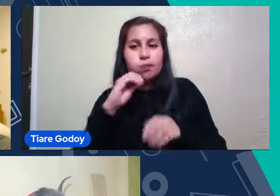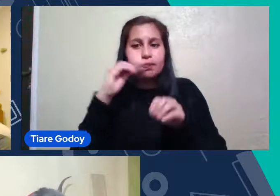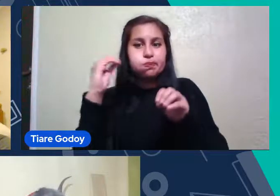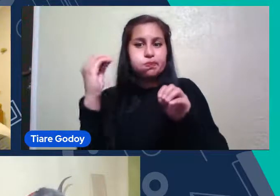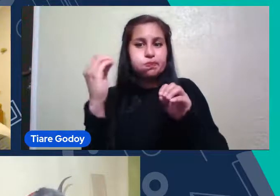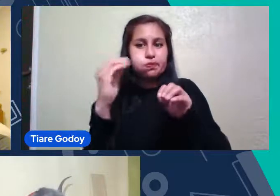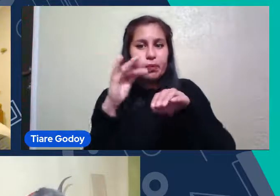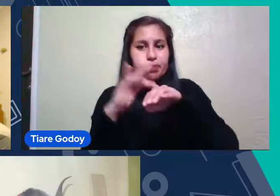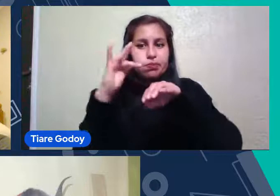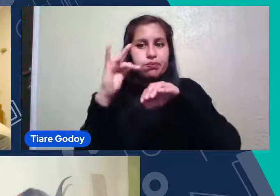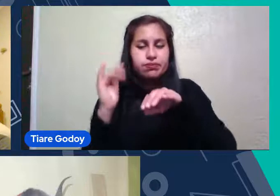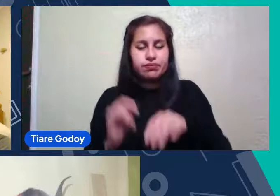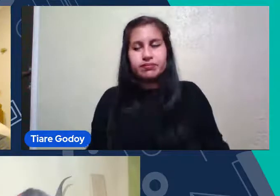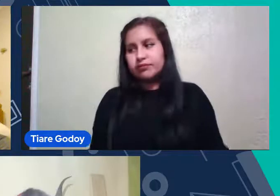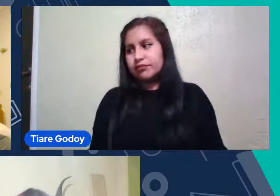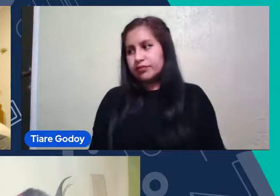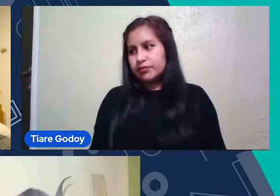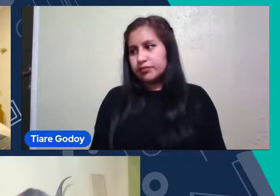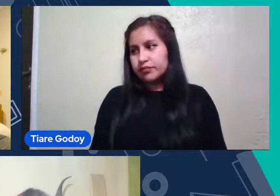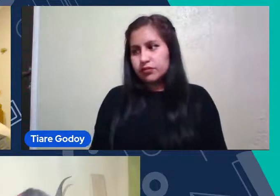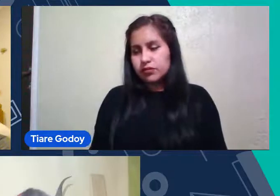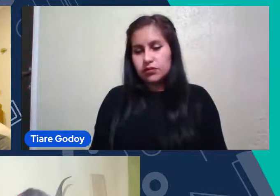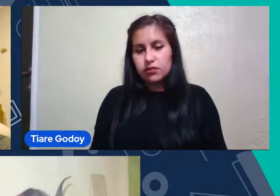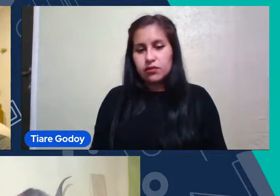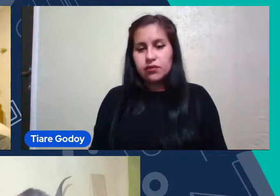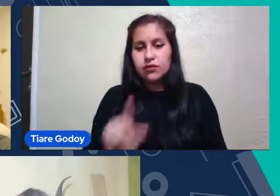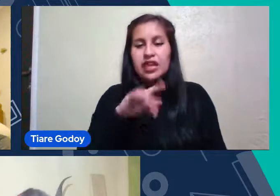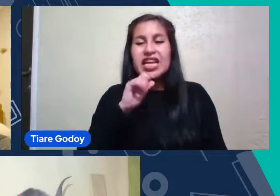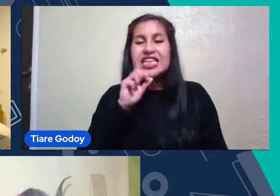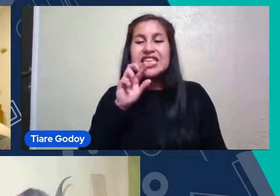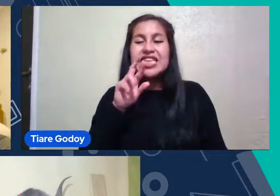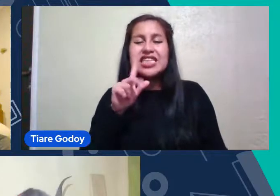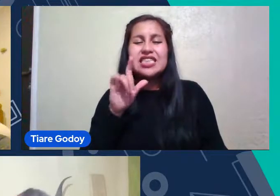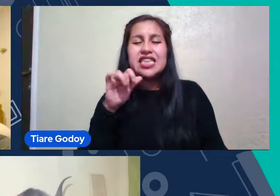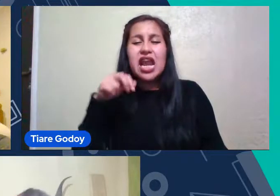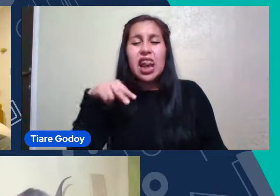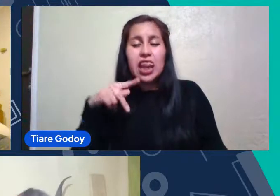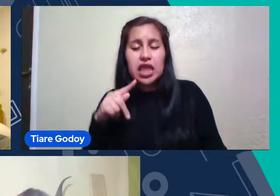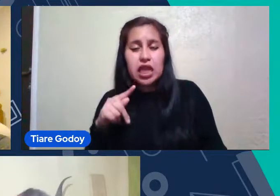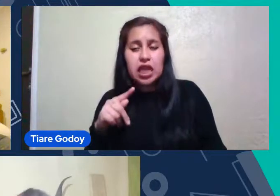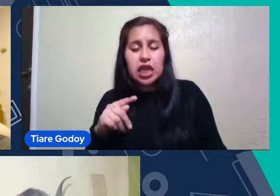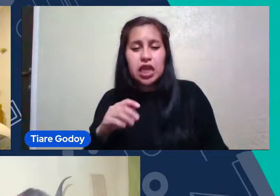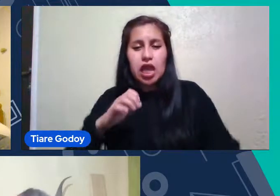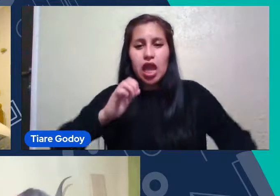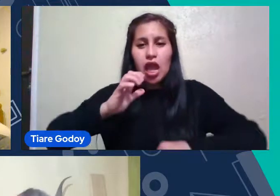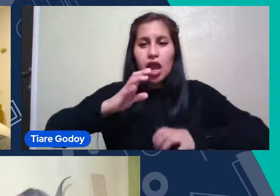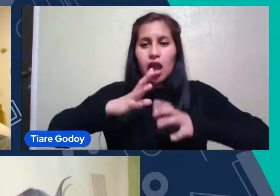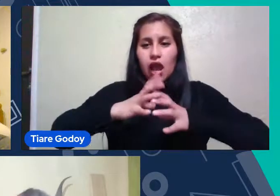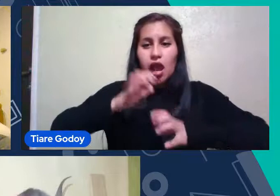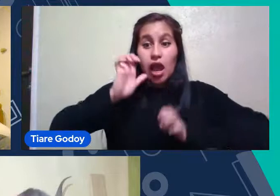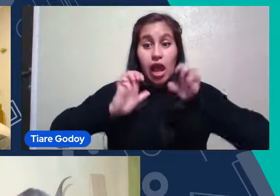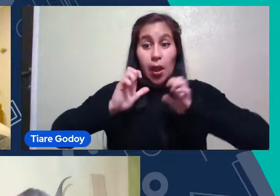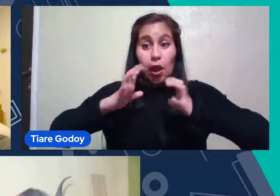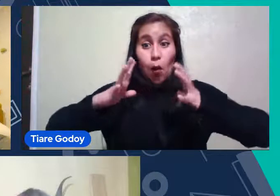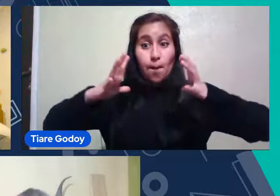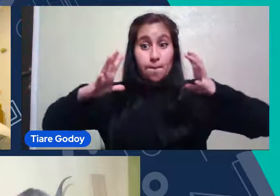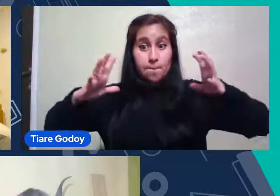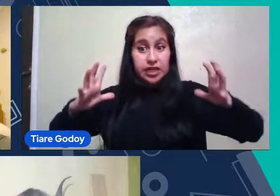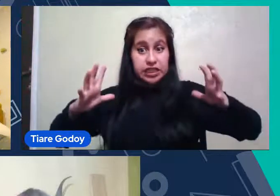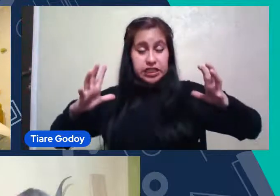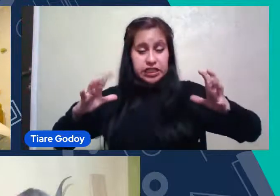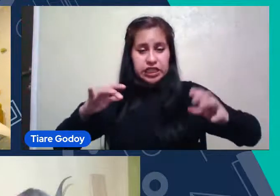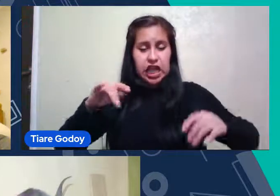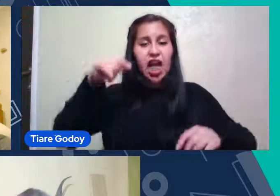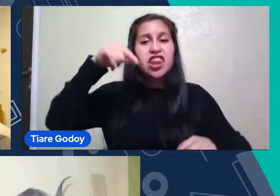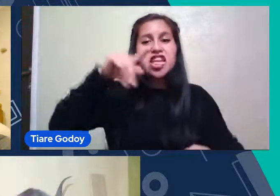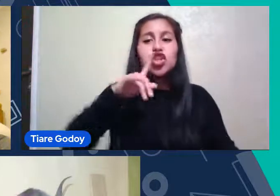Space Sex Y Starlink Que Es Compañía De Estos Totélites